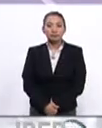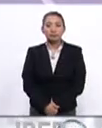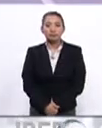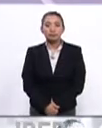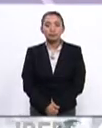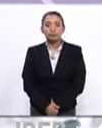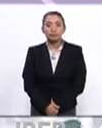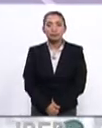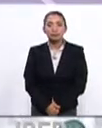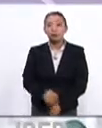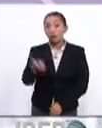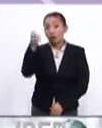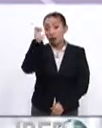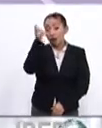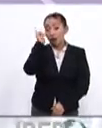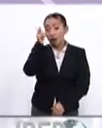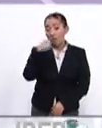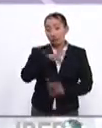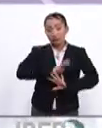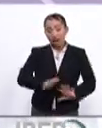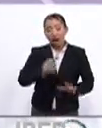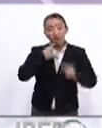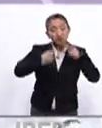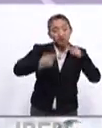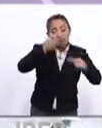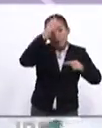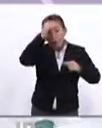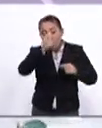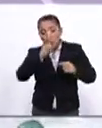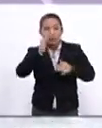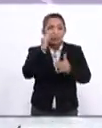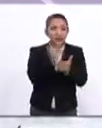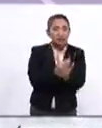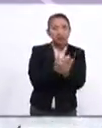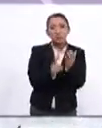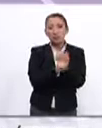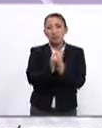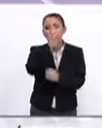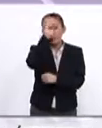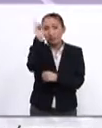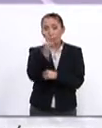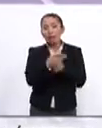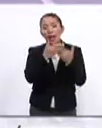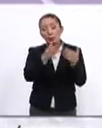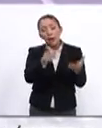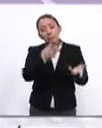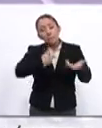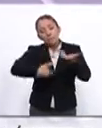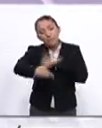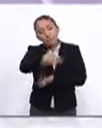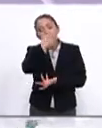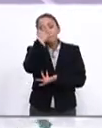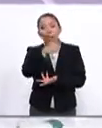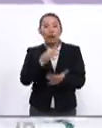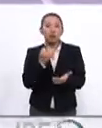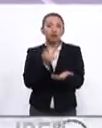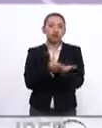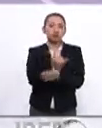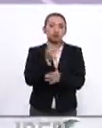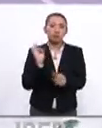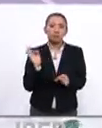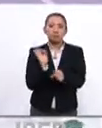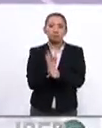muertas. Ojalá se logre un consenso, se logre frenar y se abran las puertas del diálogo para llegar a